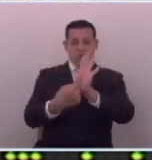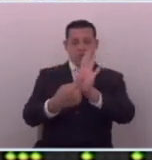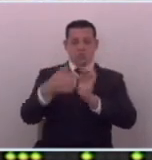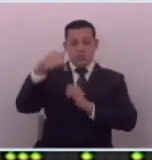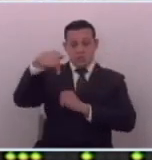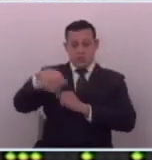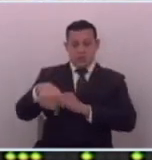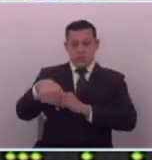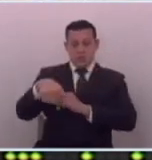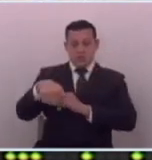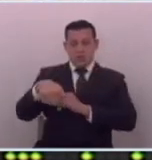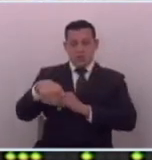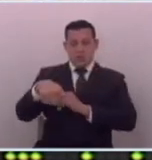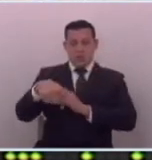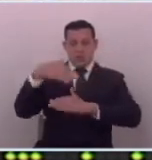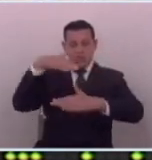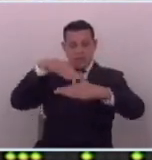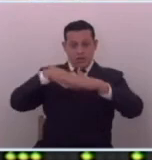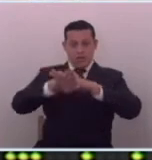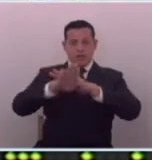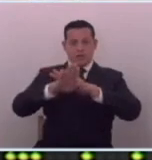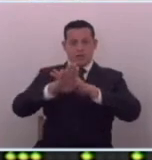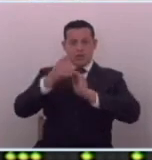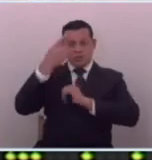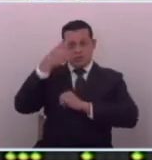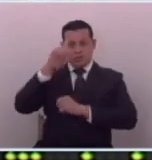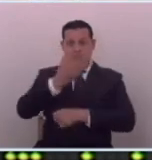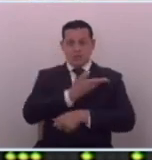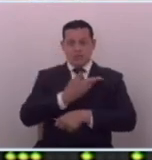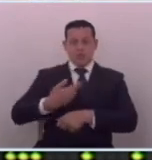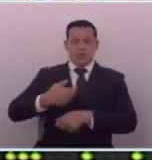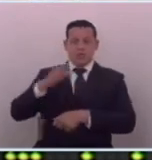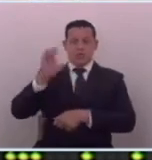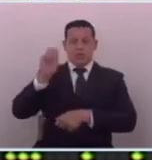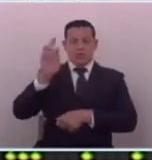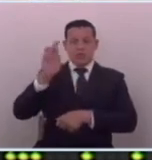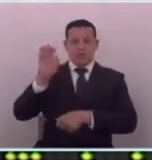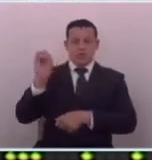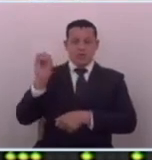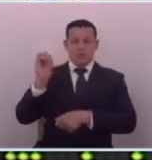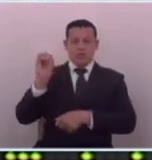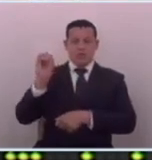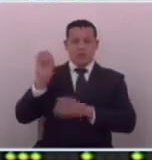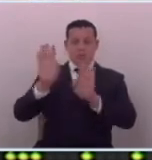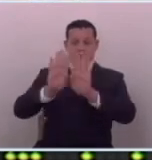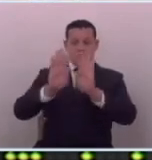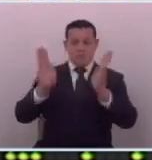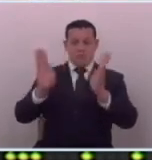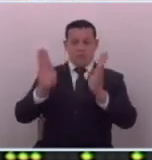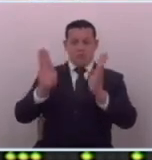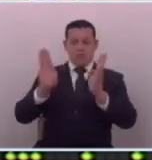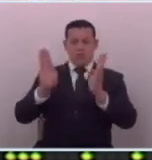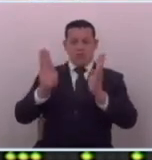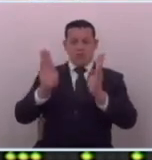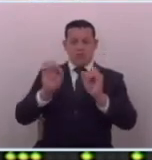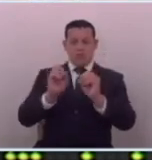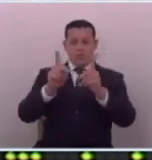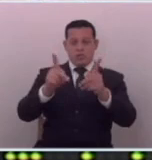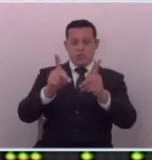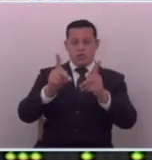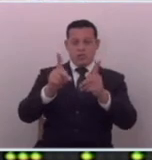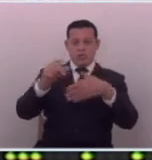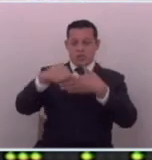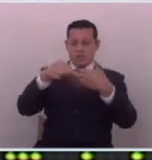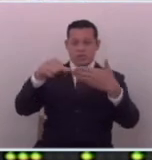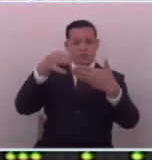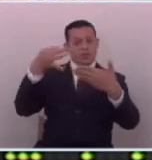ahora y que se ha mostrado a través de la iniciativa del presidente Ernesto Castro que ha abierto las puertas de este órgano legislativo para que